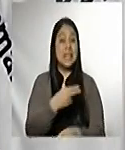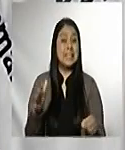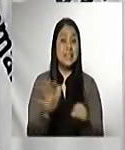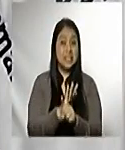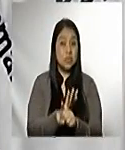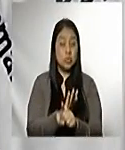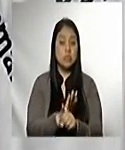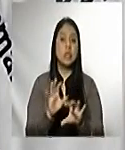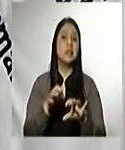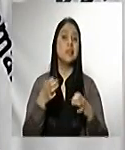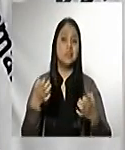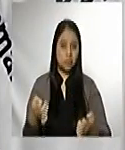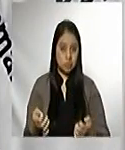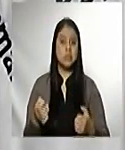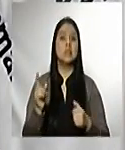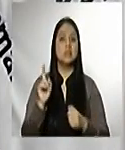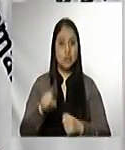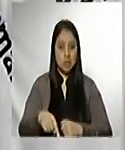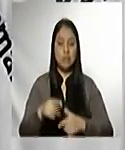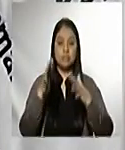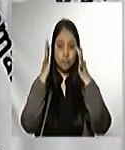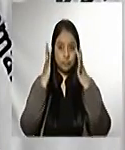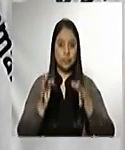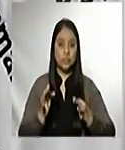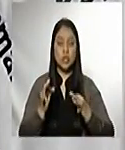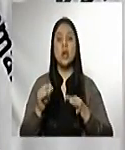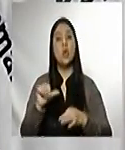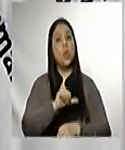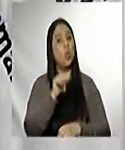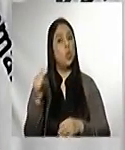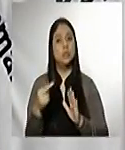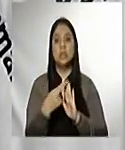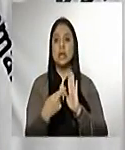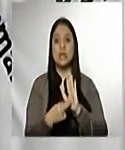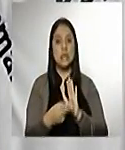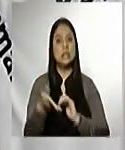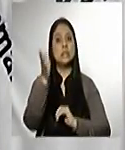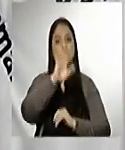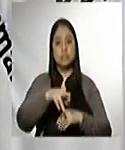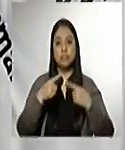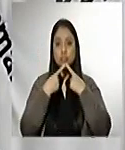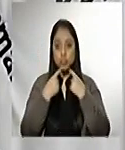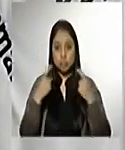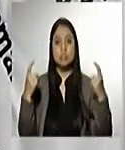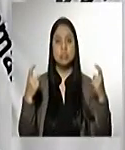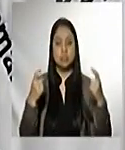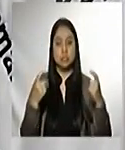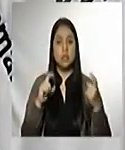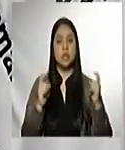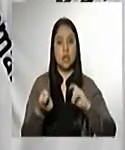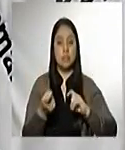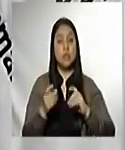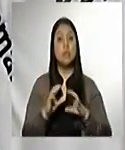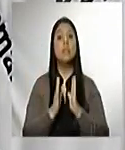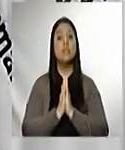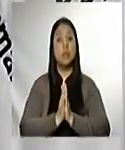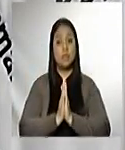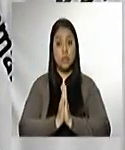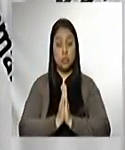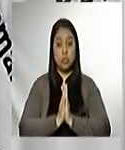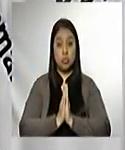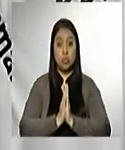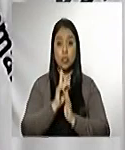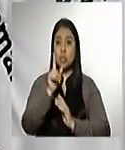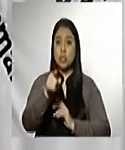necesario tomar medidas más drásticas que serán anunciadas en su momento. Por favor, no